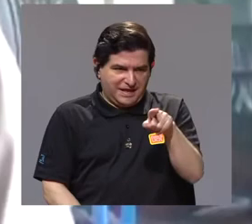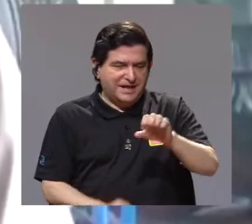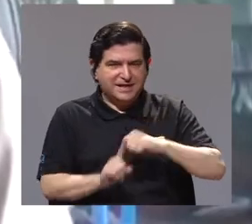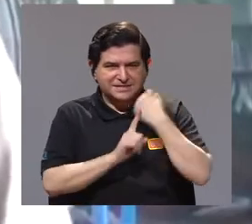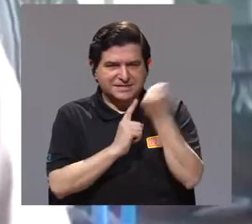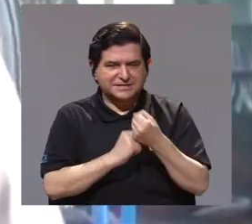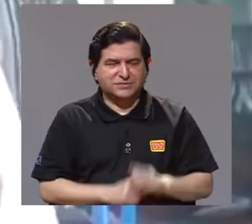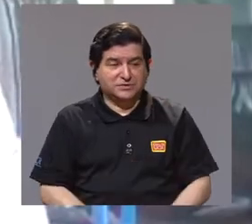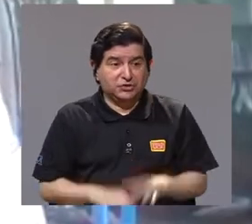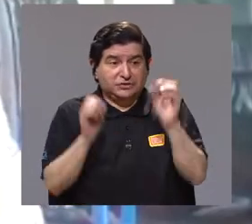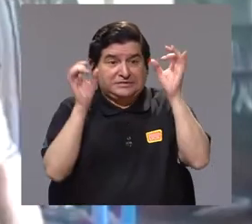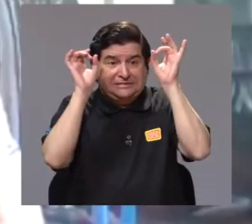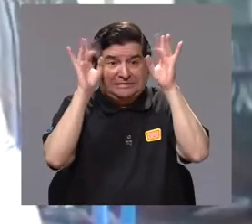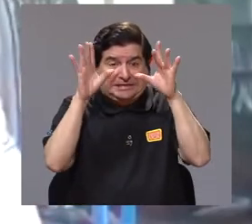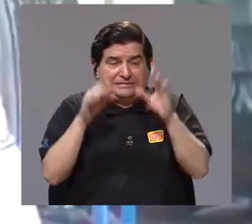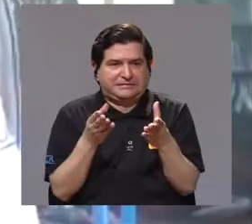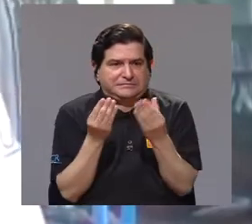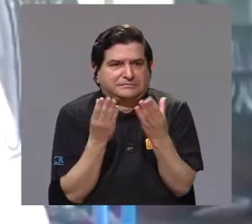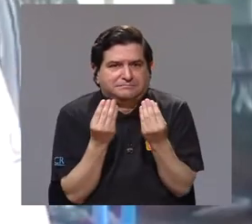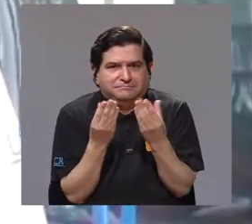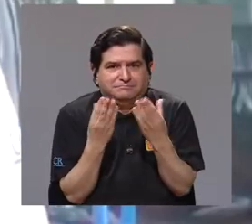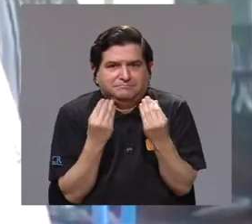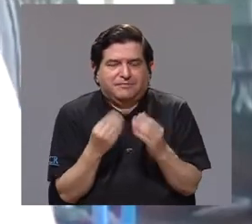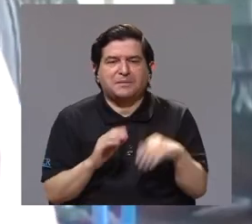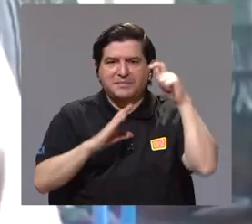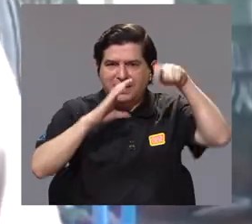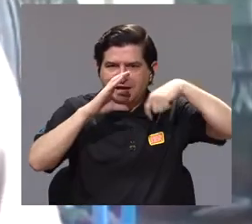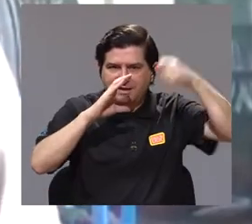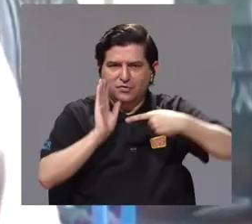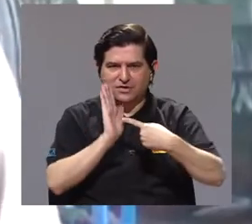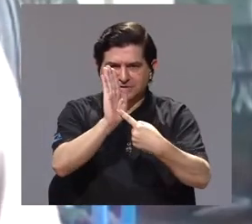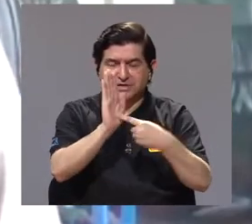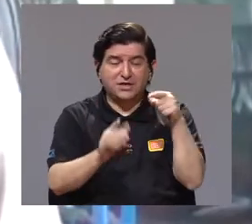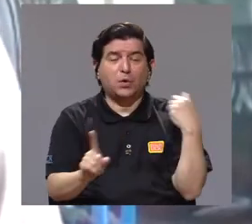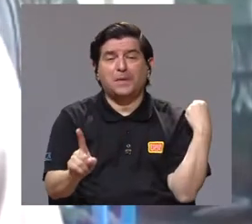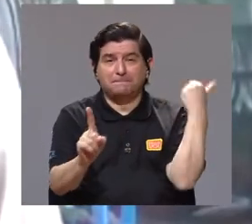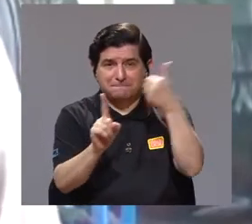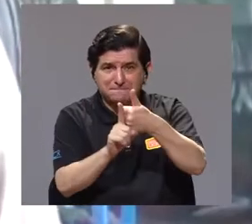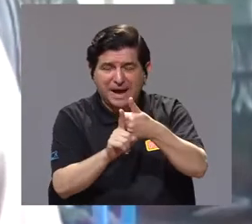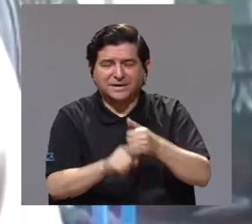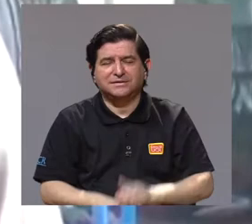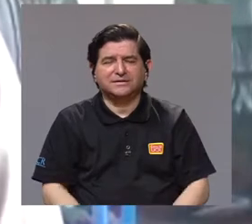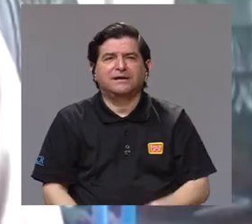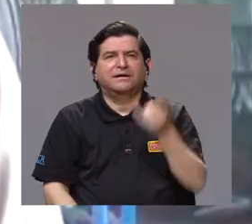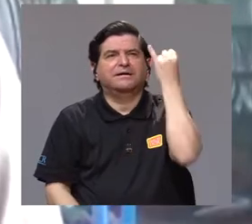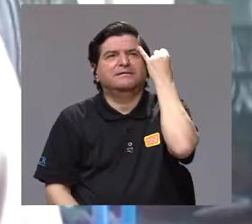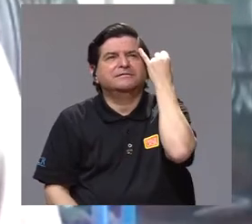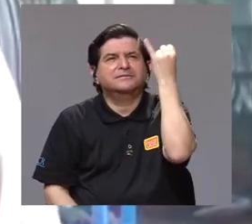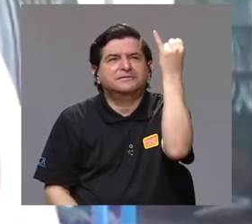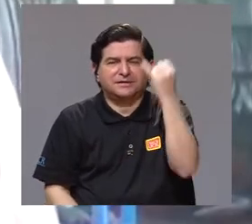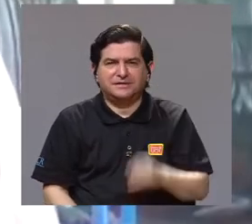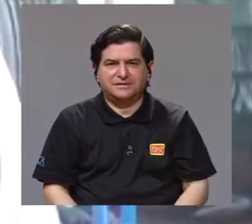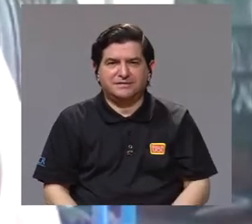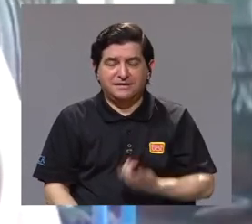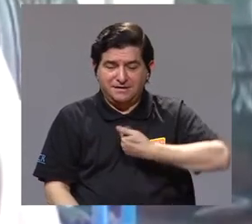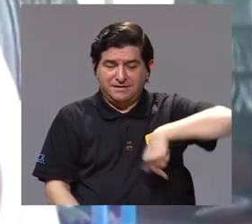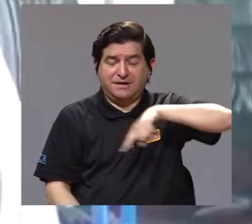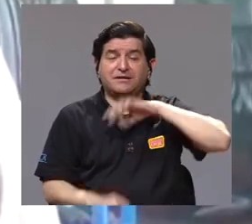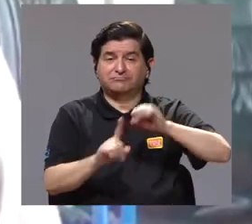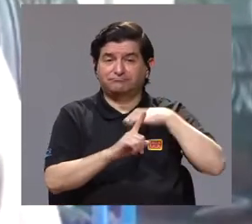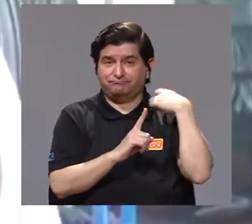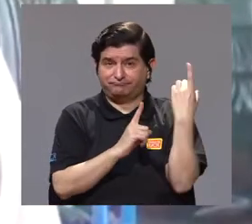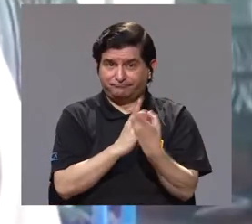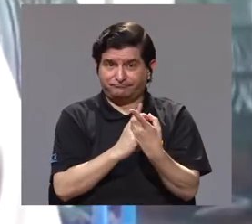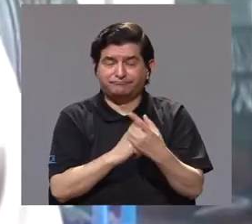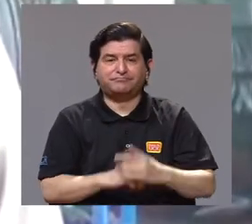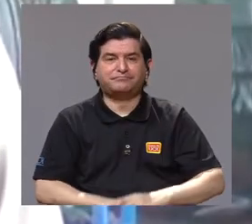esas imágenes de terror que están en el cine. Eso ha impactado mucho en el concepto en nuestras